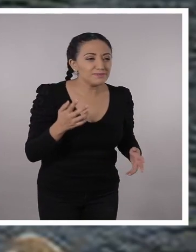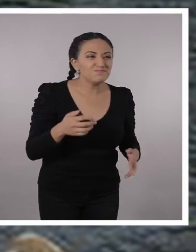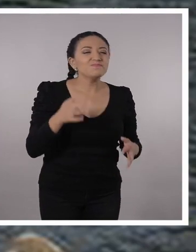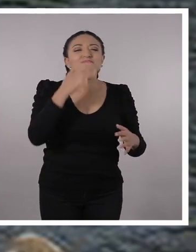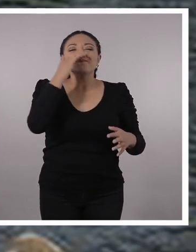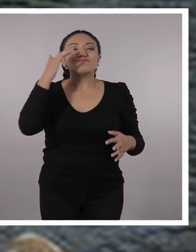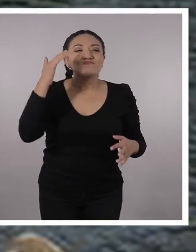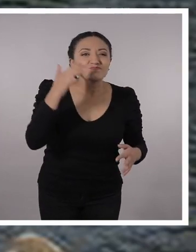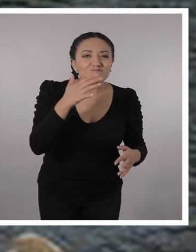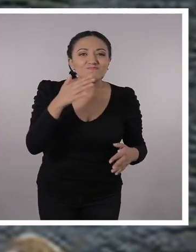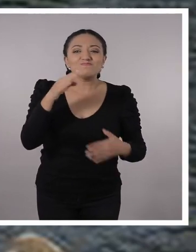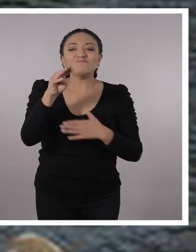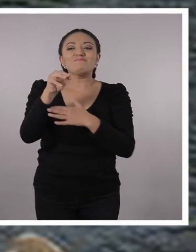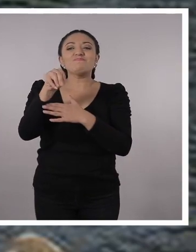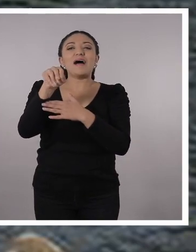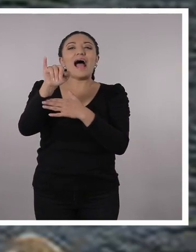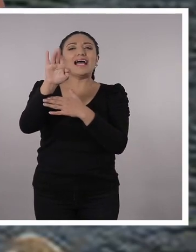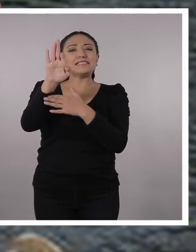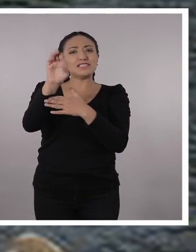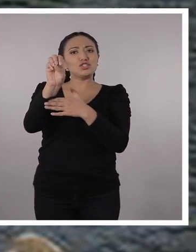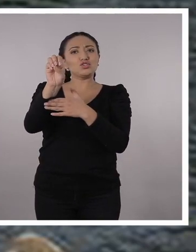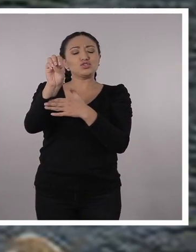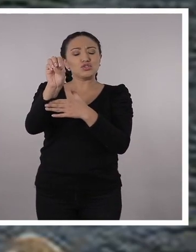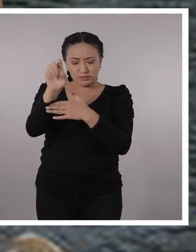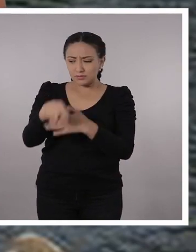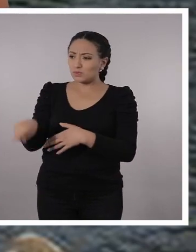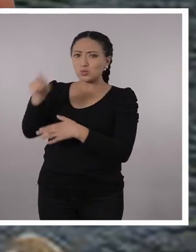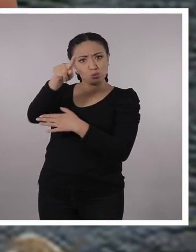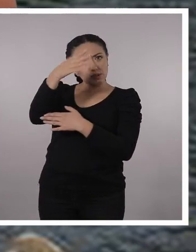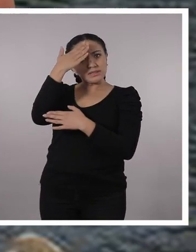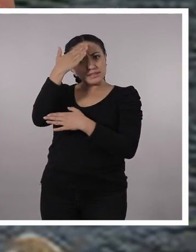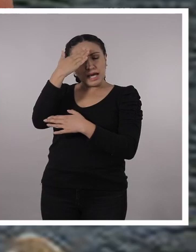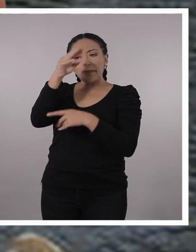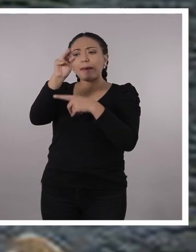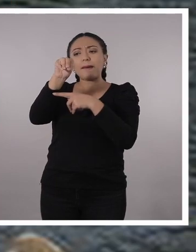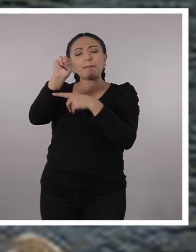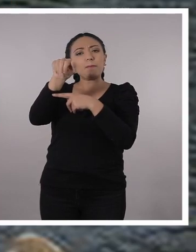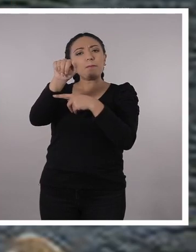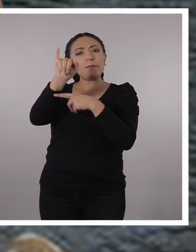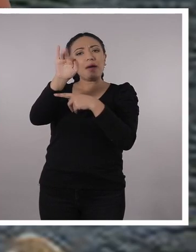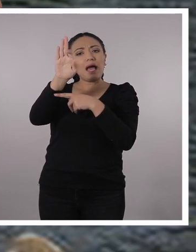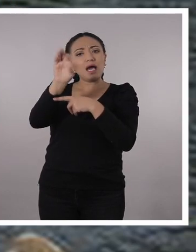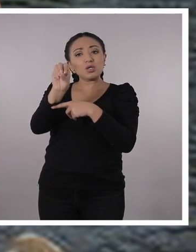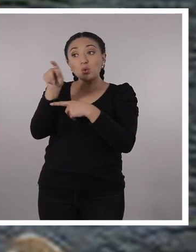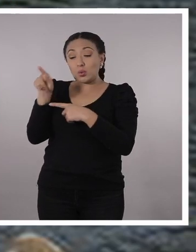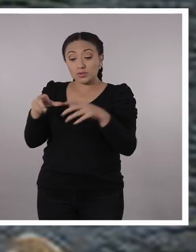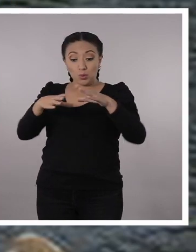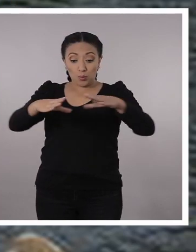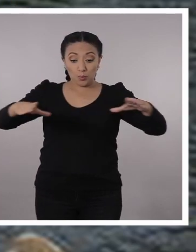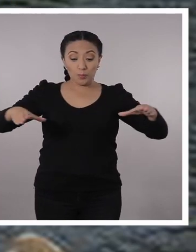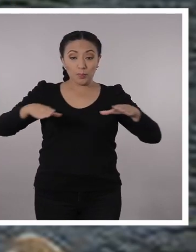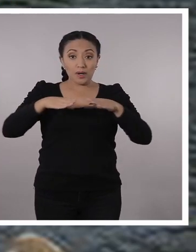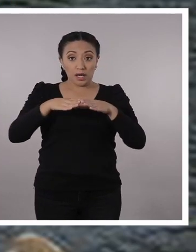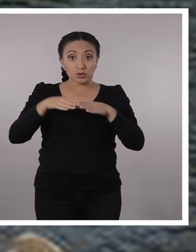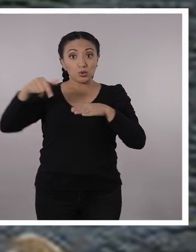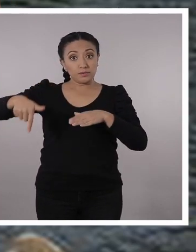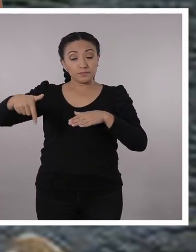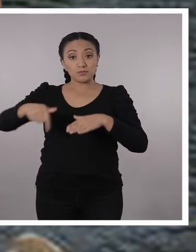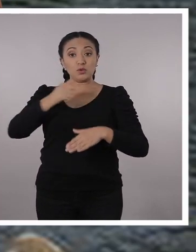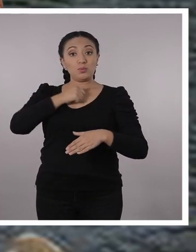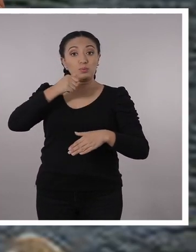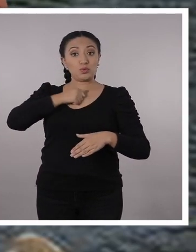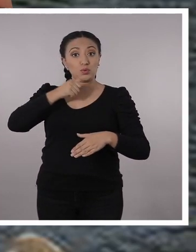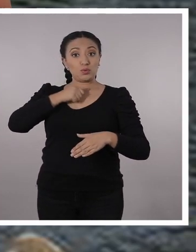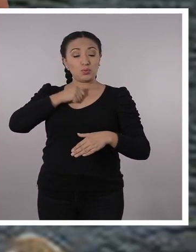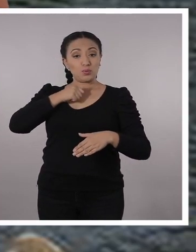maito. Yo creo que sí, pero sabías, y chicos y chicas, ustedes sabían que este plato tradicional de Zamora Chinchipe, el maito,